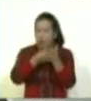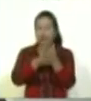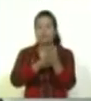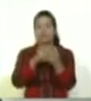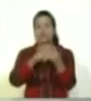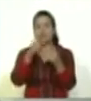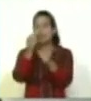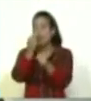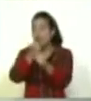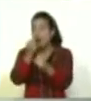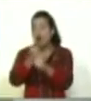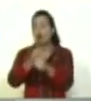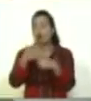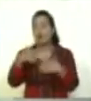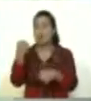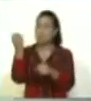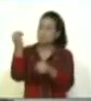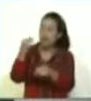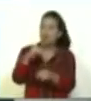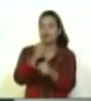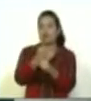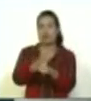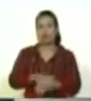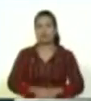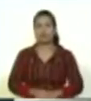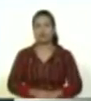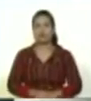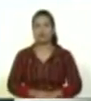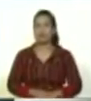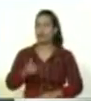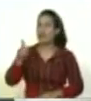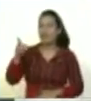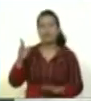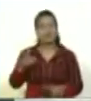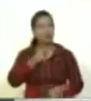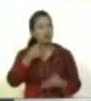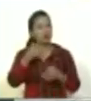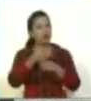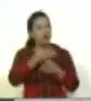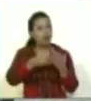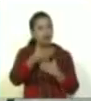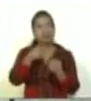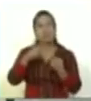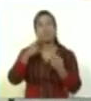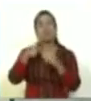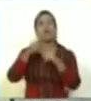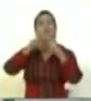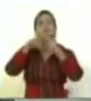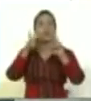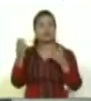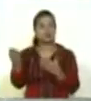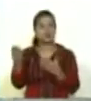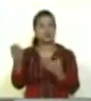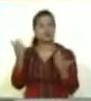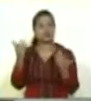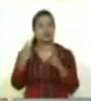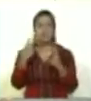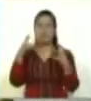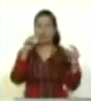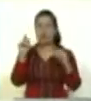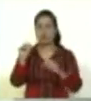trabajo y más trabajo. La convivencia social, la paz y el diálogo.